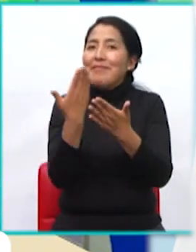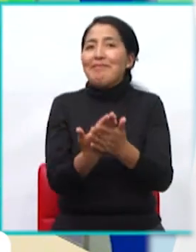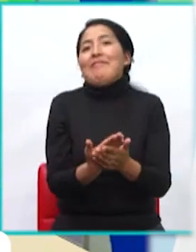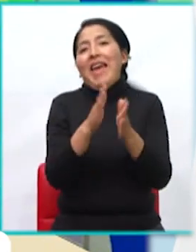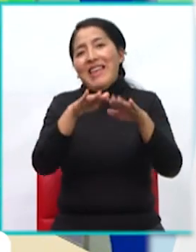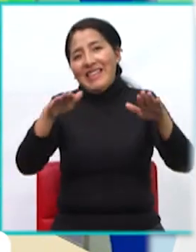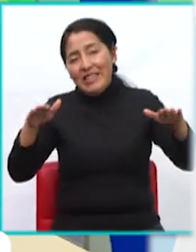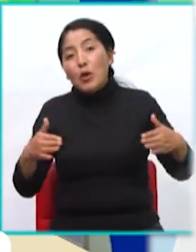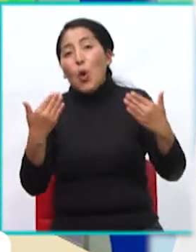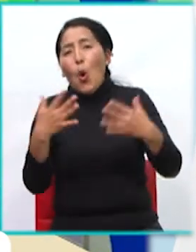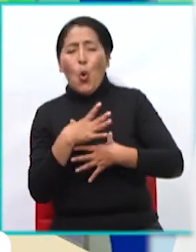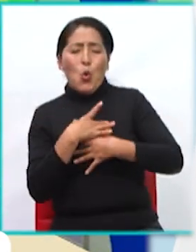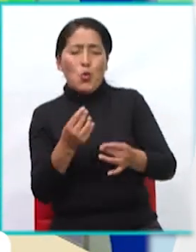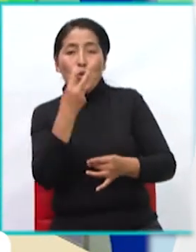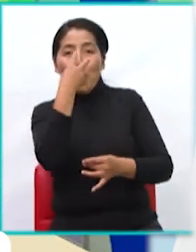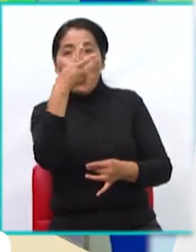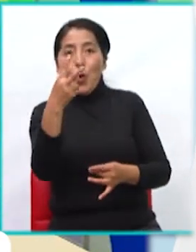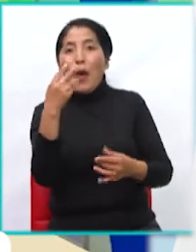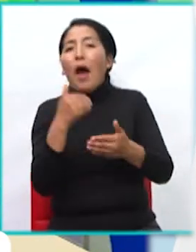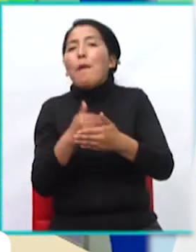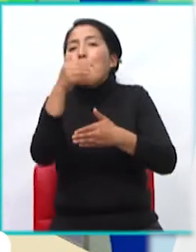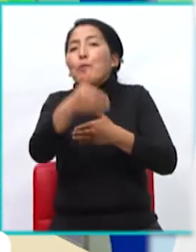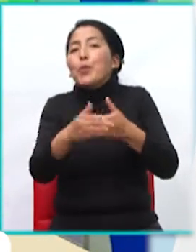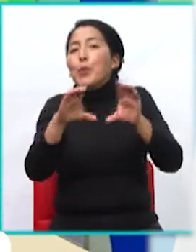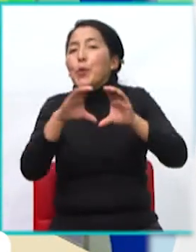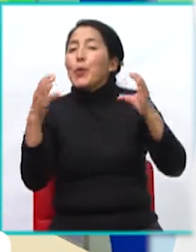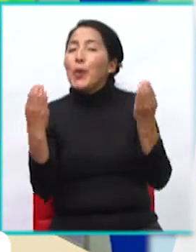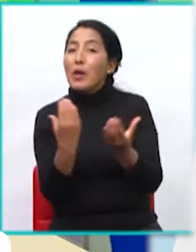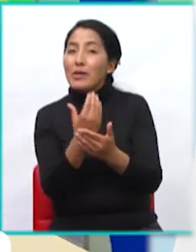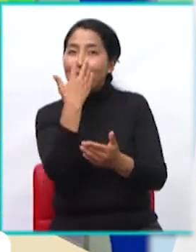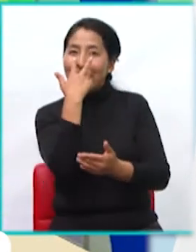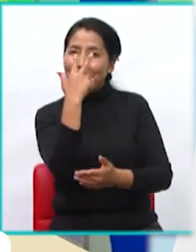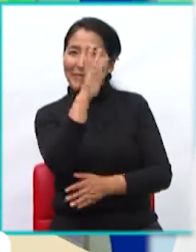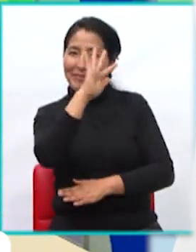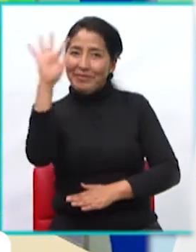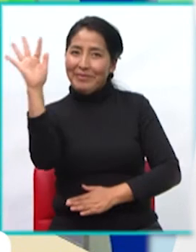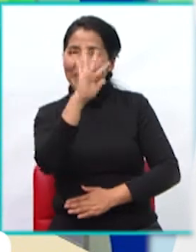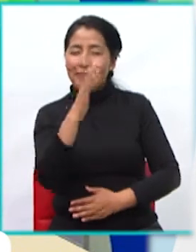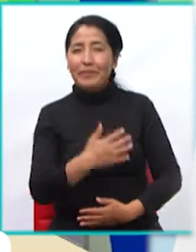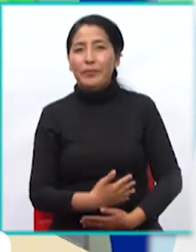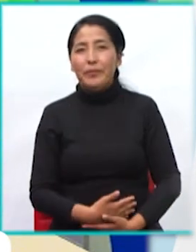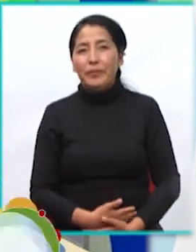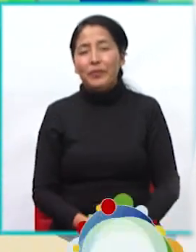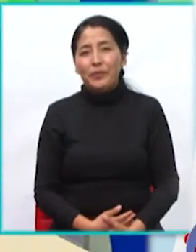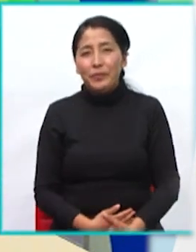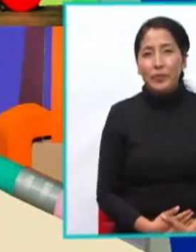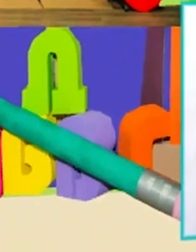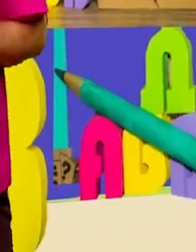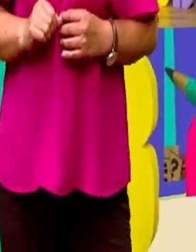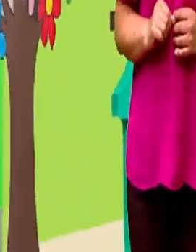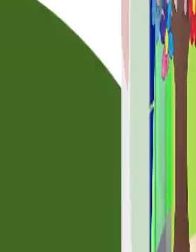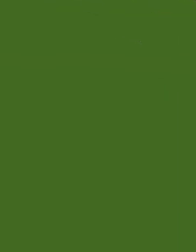qué gusto verlos hoy día. Nos vemos hasta la siguiente clase. Que te vaya muy bien. ¡Chau, chau!